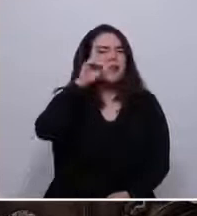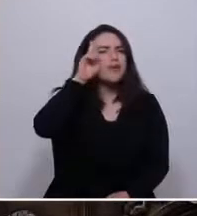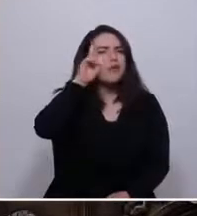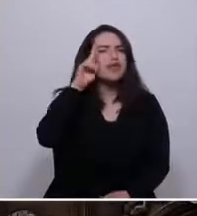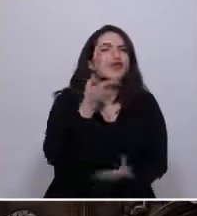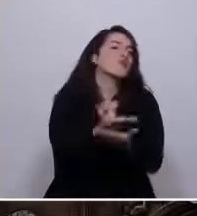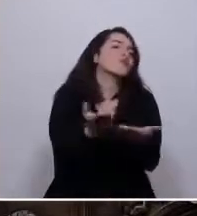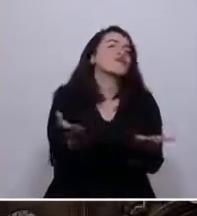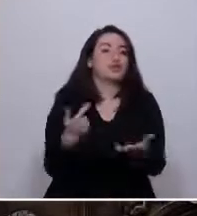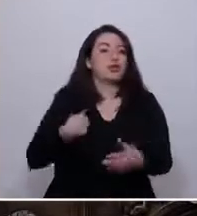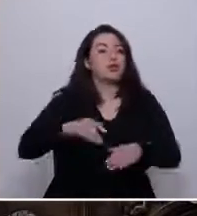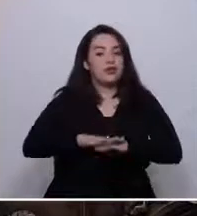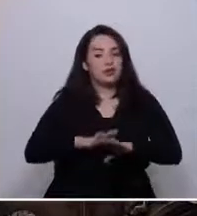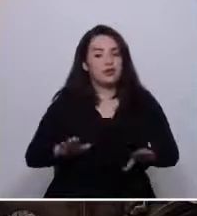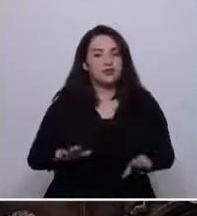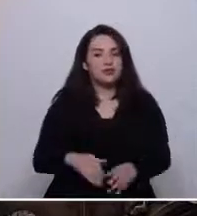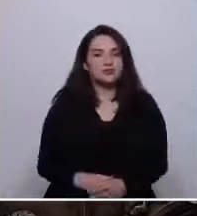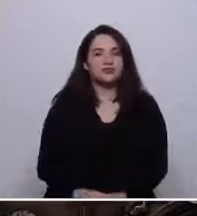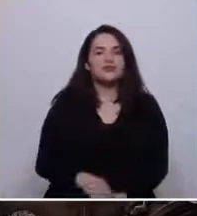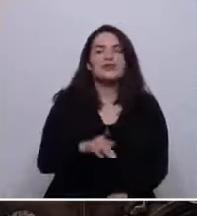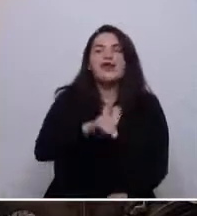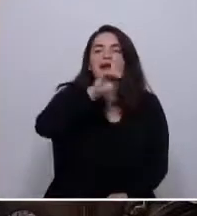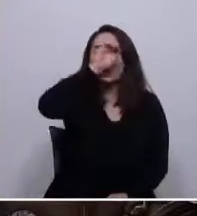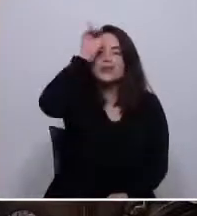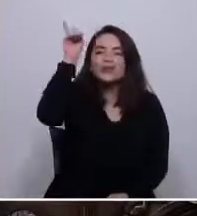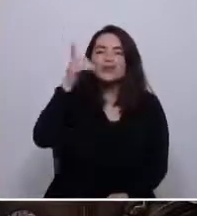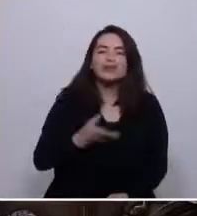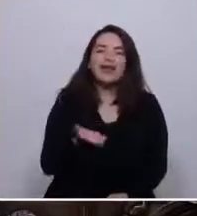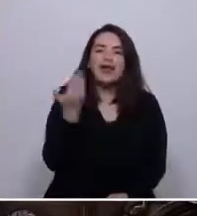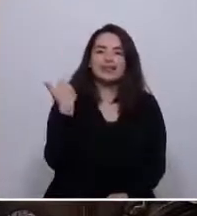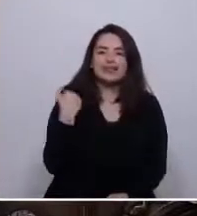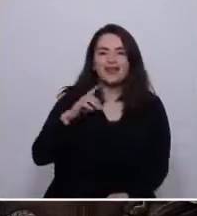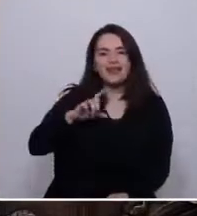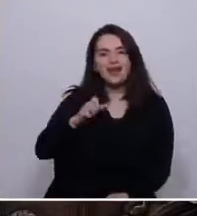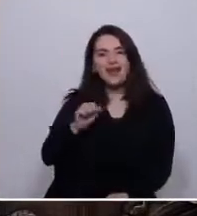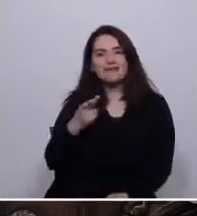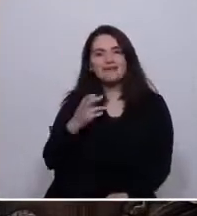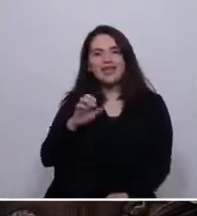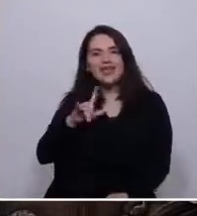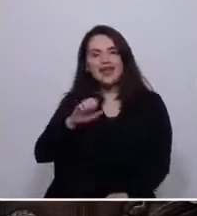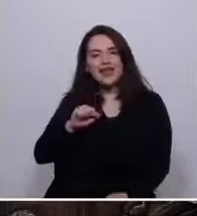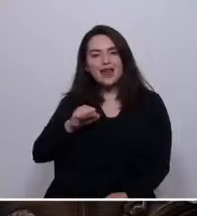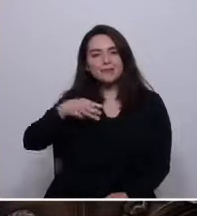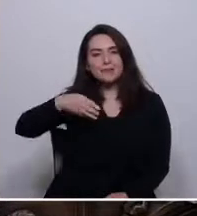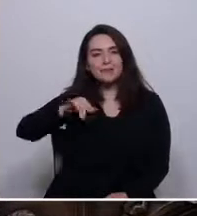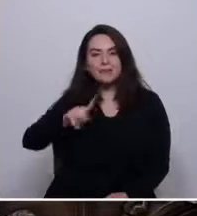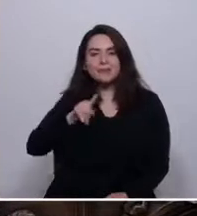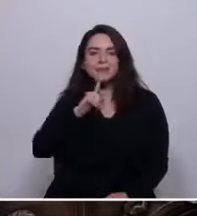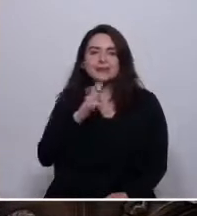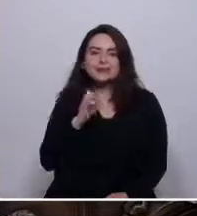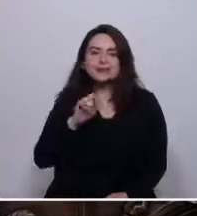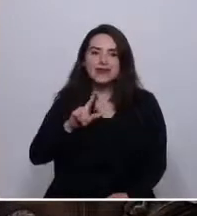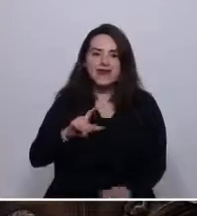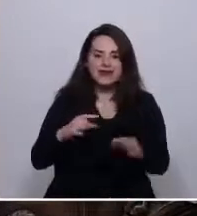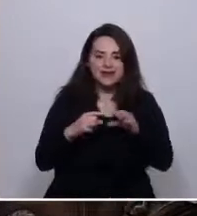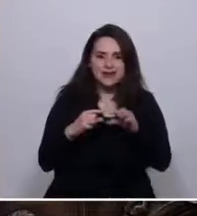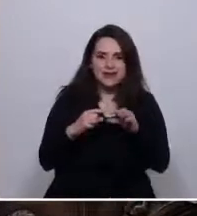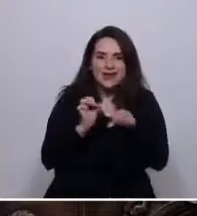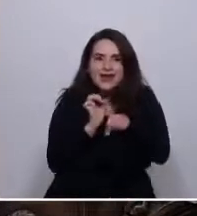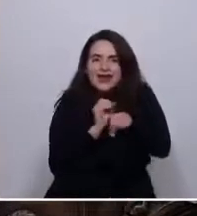concluyo, esa costumbre que tenía Gabriela Mistral de enviar recados a Chile?